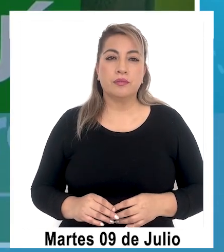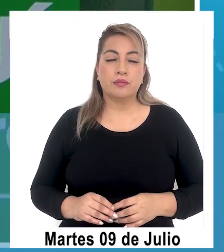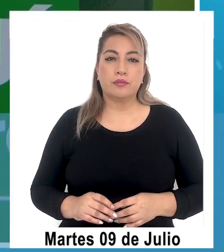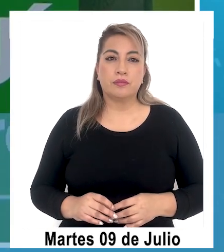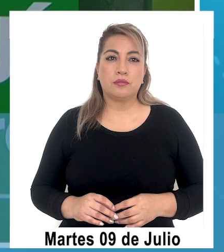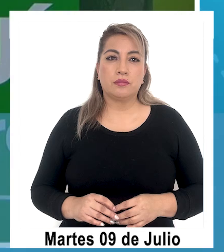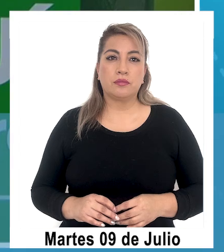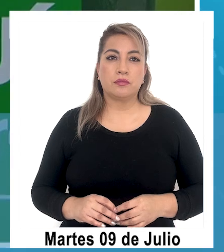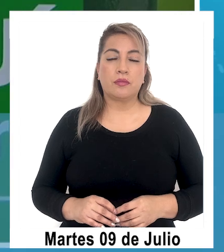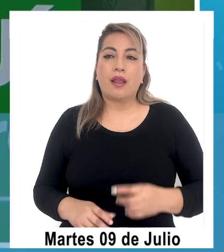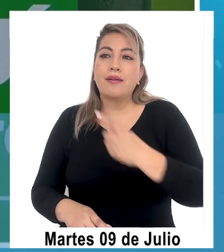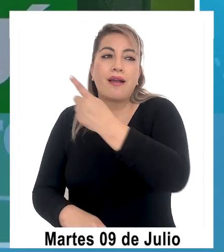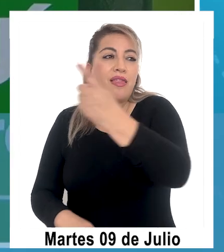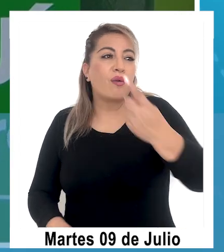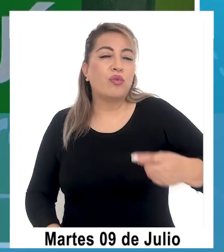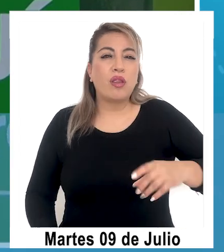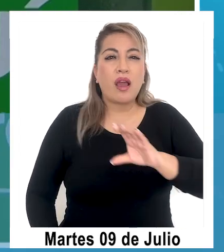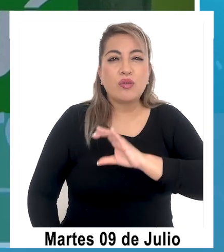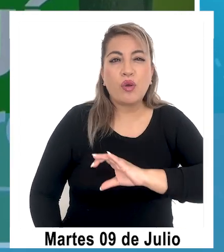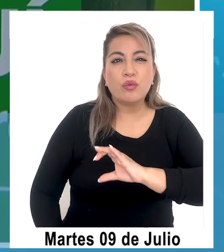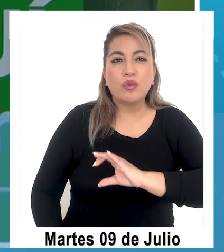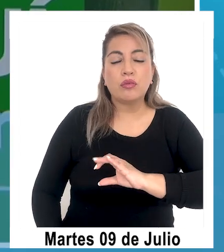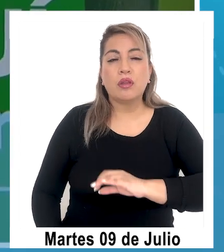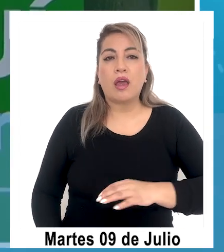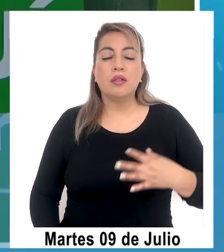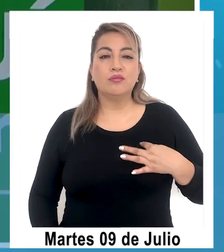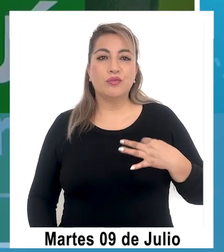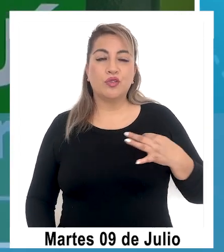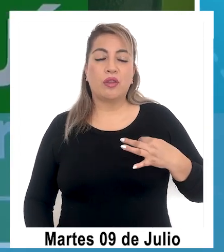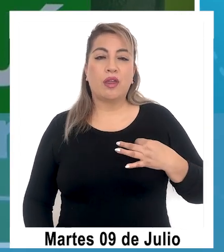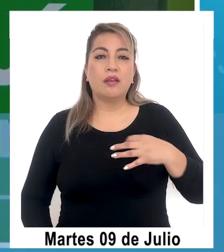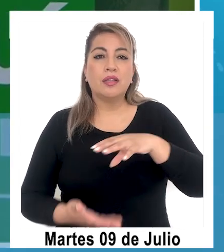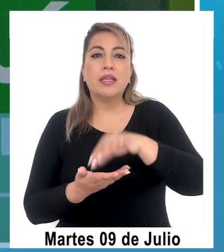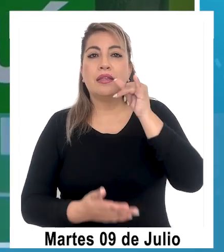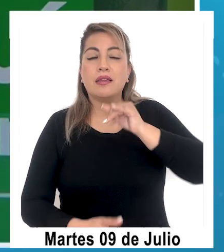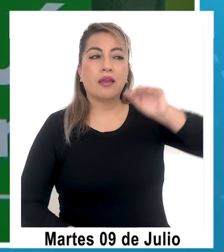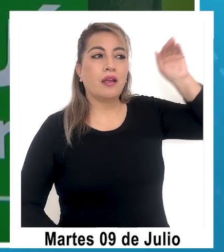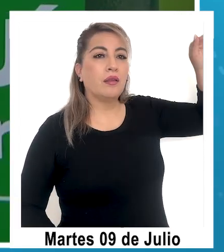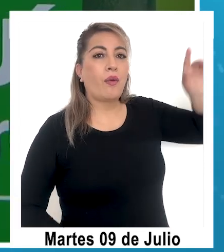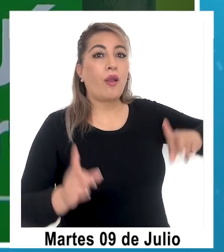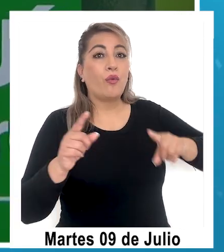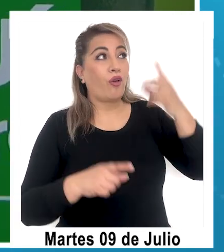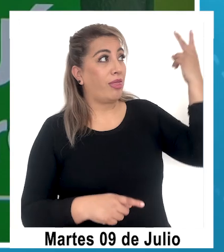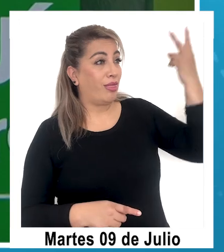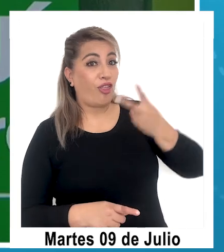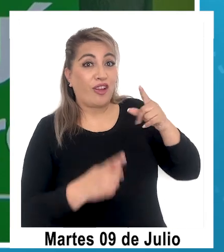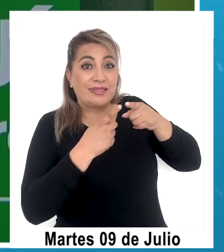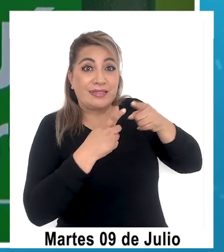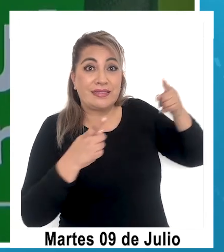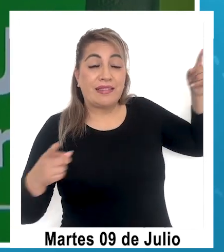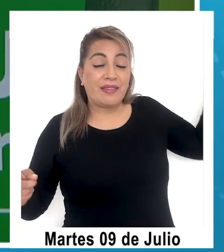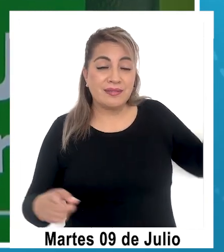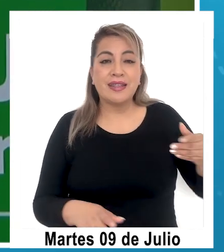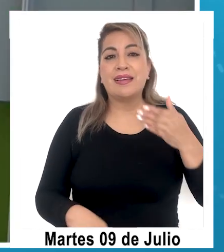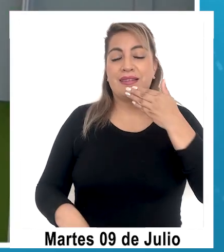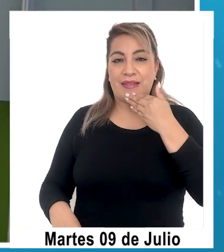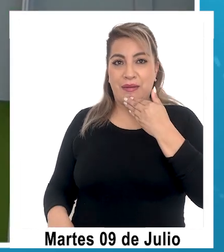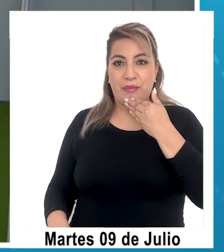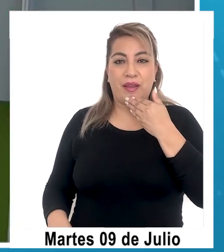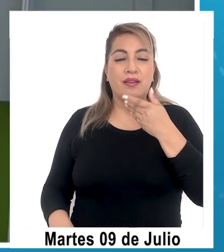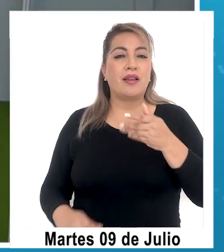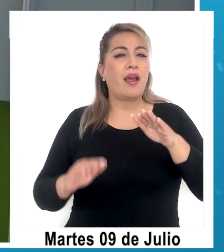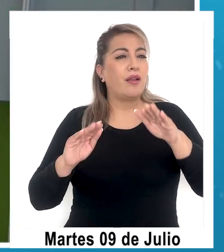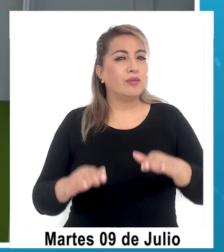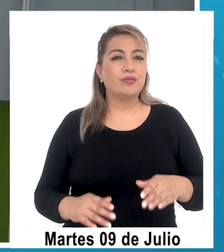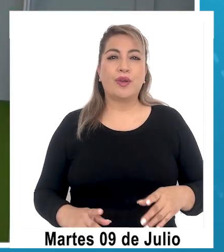ver el comportamiento de los ciudadanos de altospicio y de Iquique, igual existen ciertas diferencias. Y al final del día también vuelve a seguir